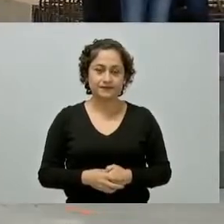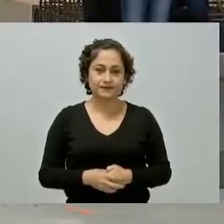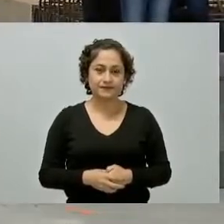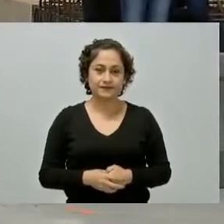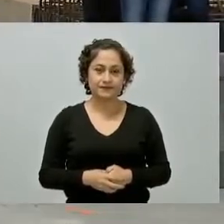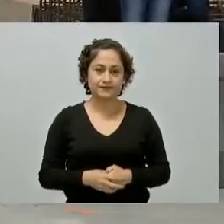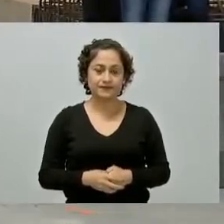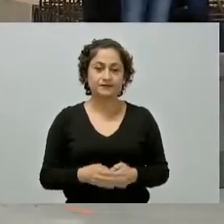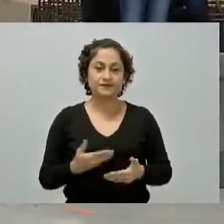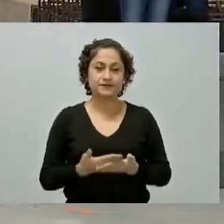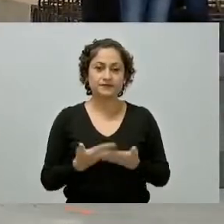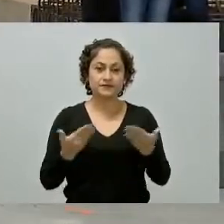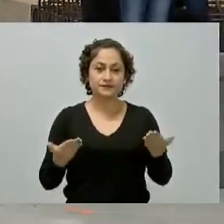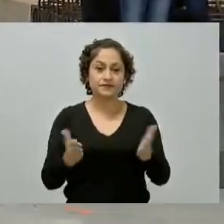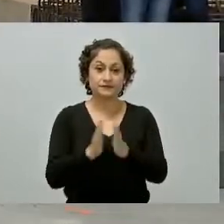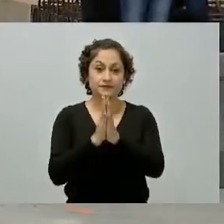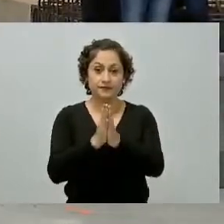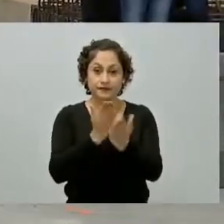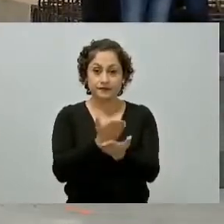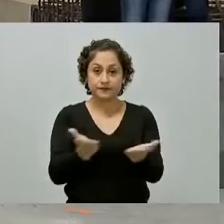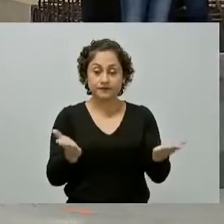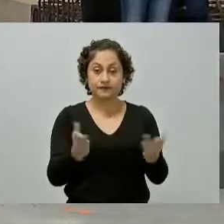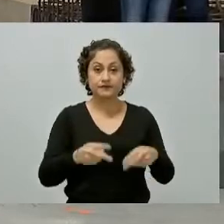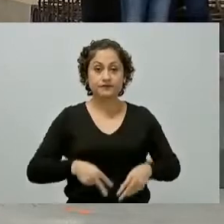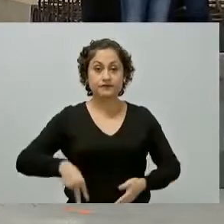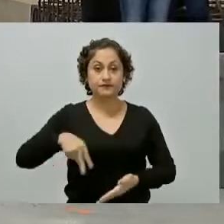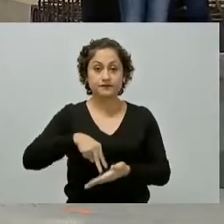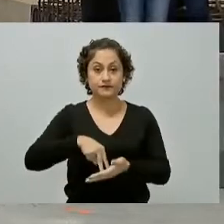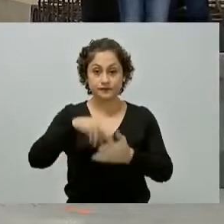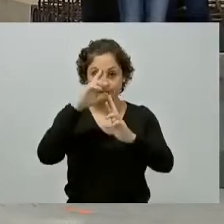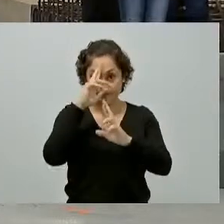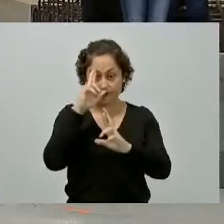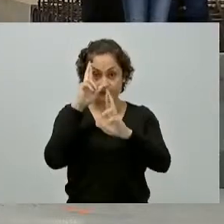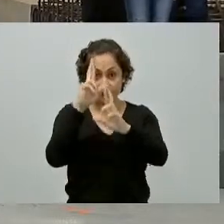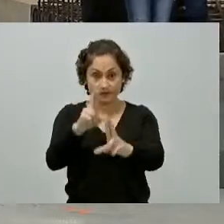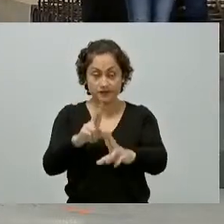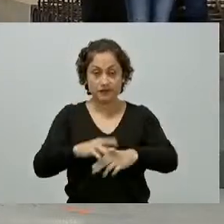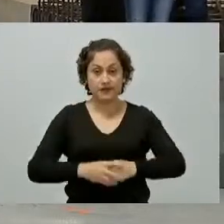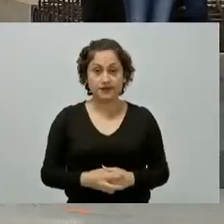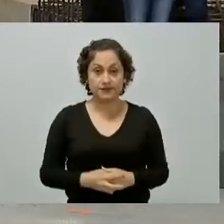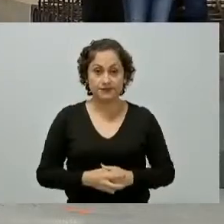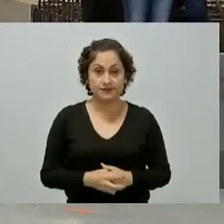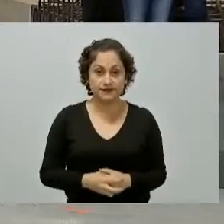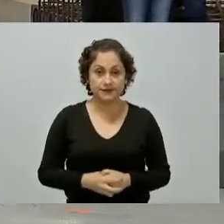solicitamos guardar el debido respeto para entonar el himno nacional mexicano